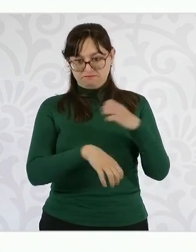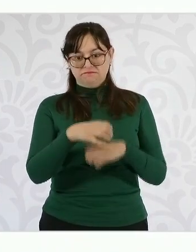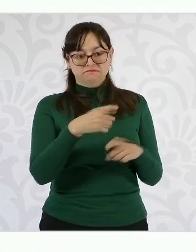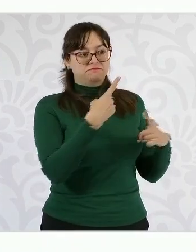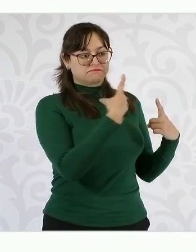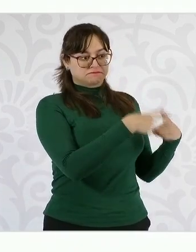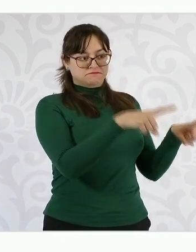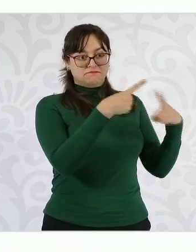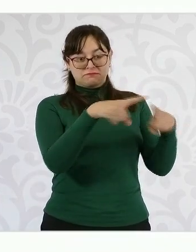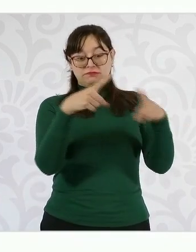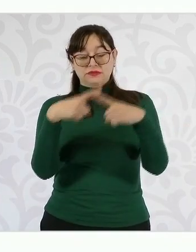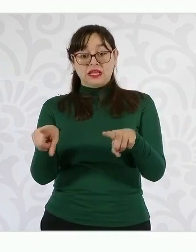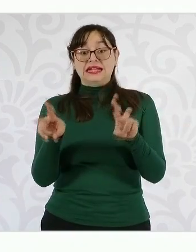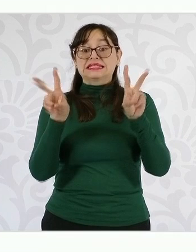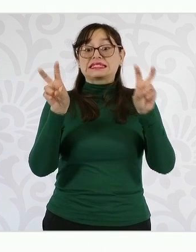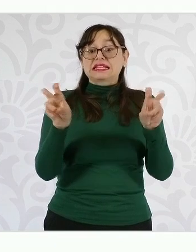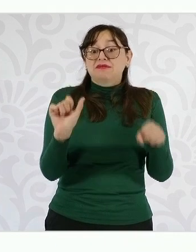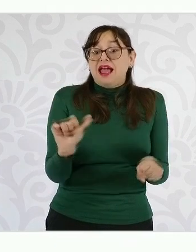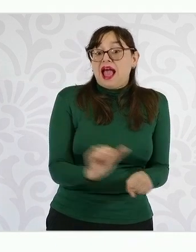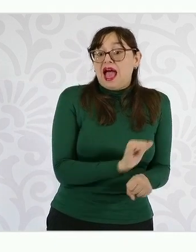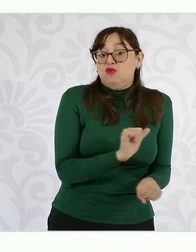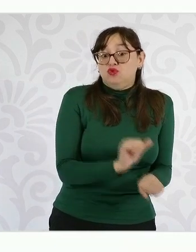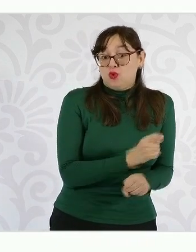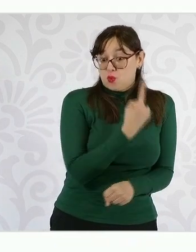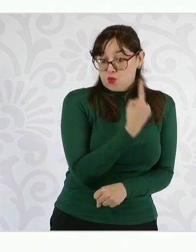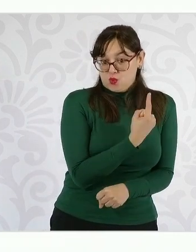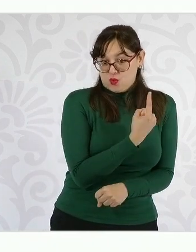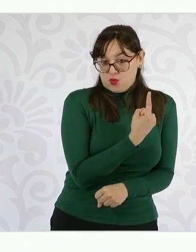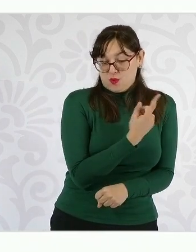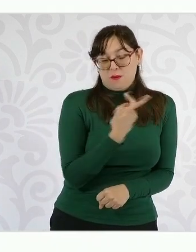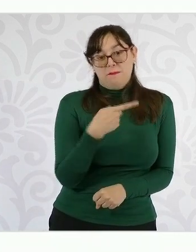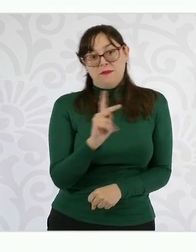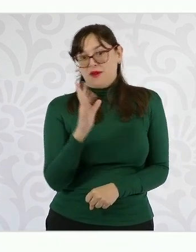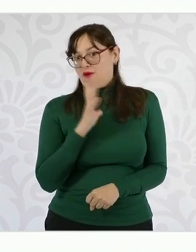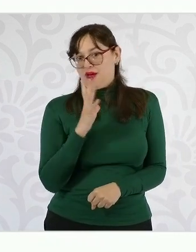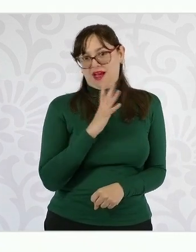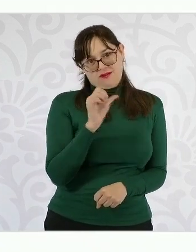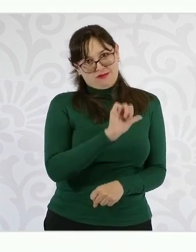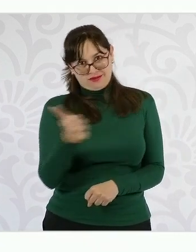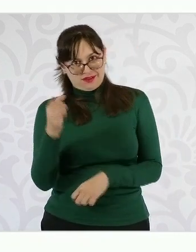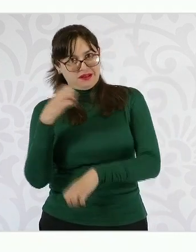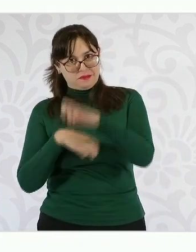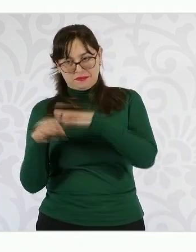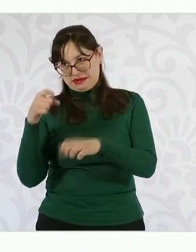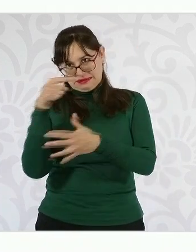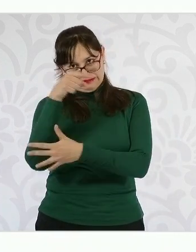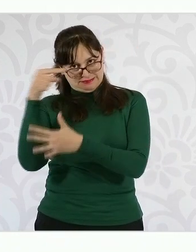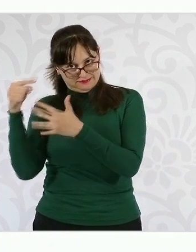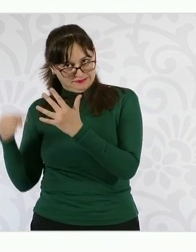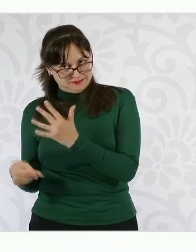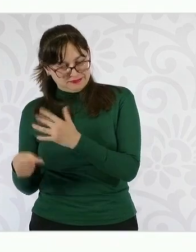Imagínense todas las autopartes, ya no les puse toda la lista porque no me cabe aquí. Son millones de empleos en Estados Unidos. Entonces,